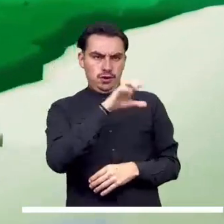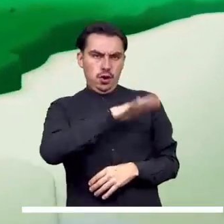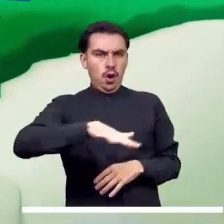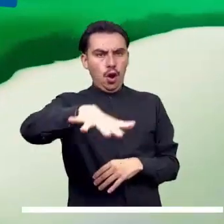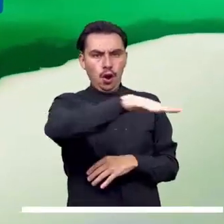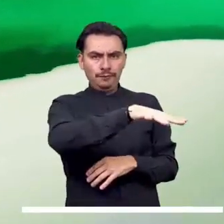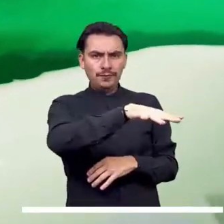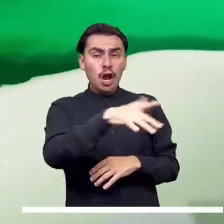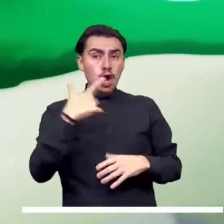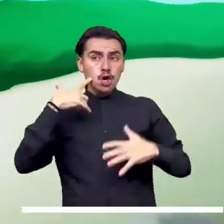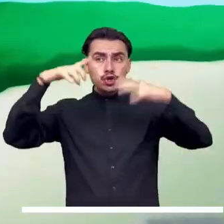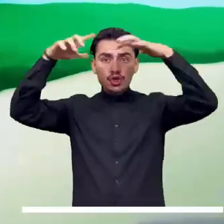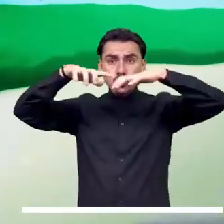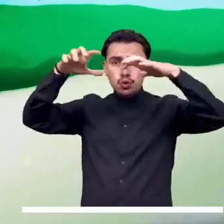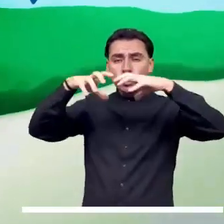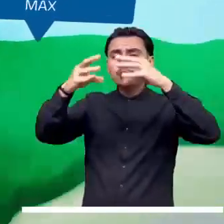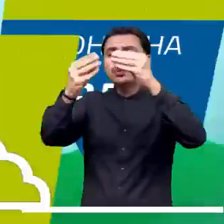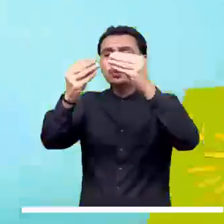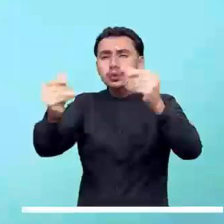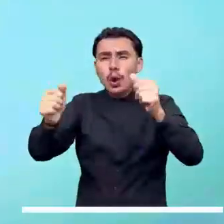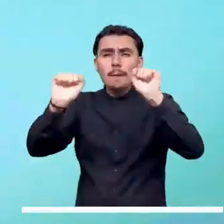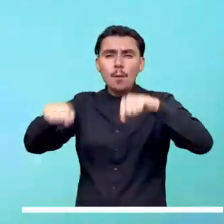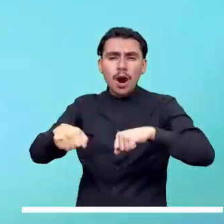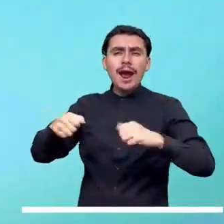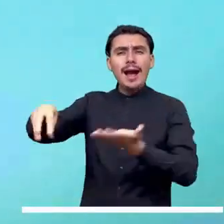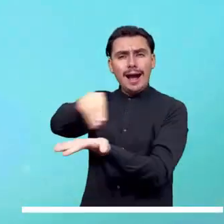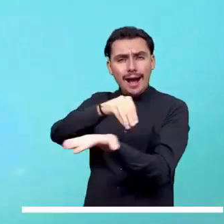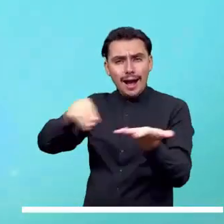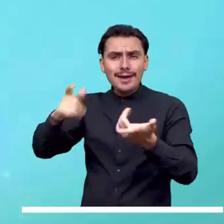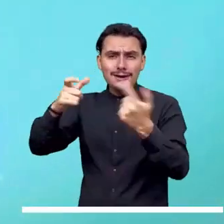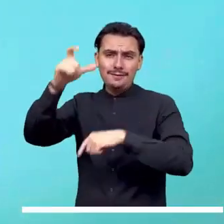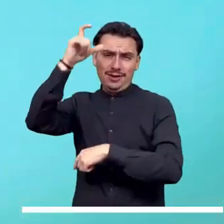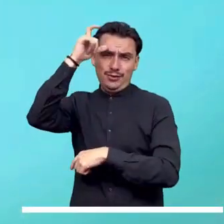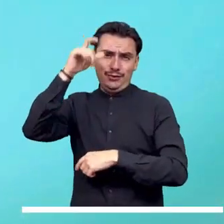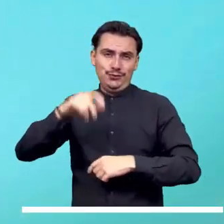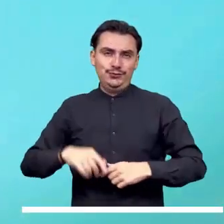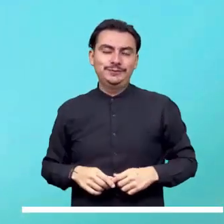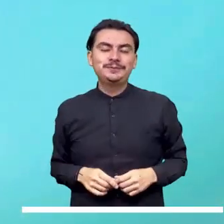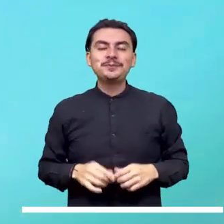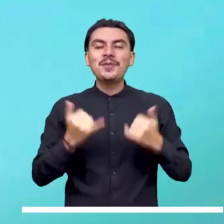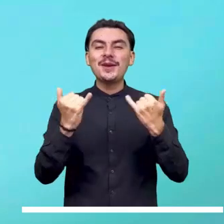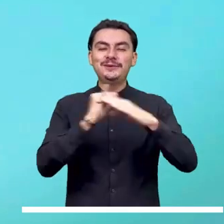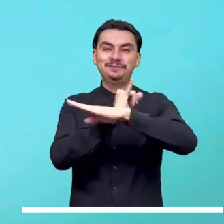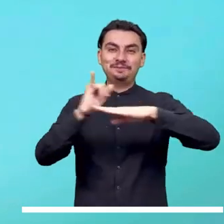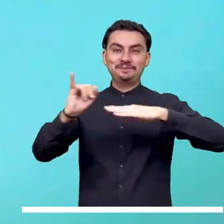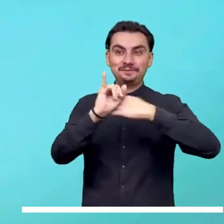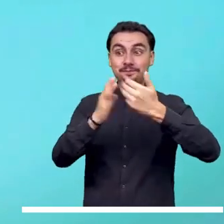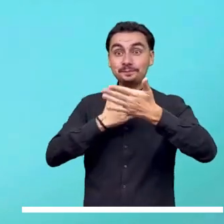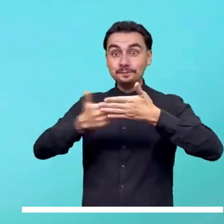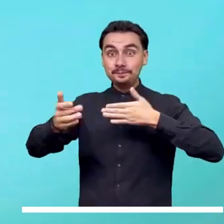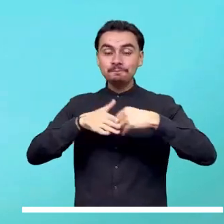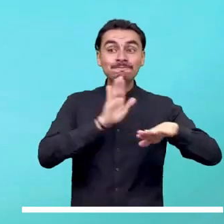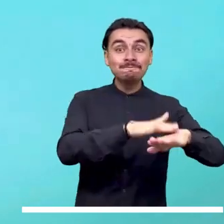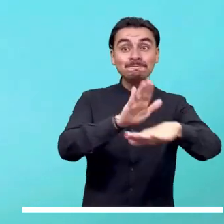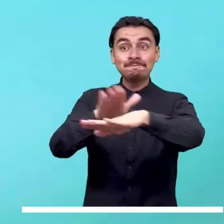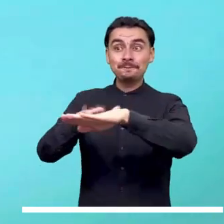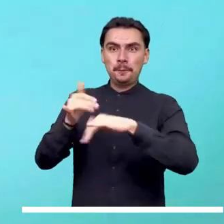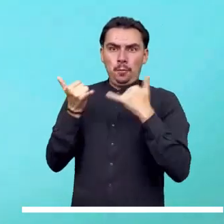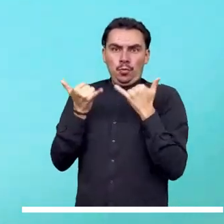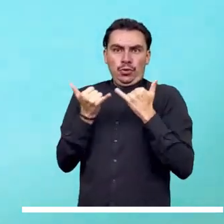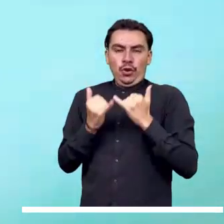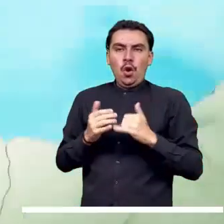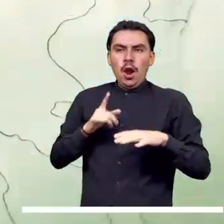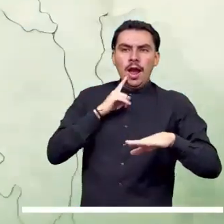Magdalena. Mientras tanto, en el archipiélago de San Andrés y Providencia, se proyecta una tarde nublada y con tiempo